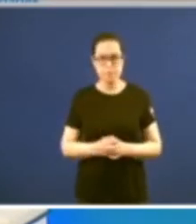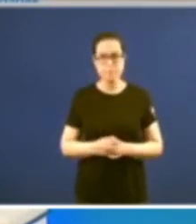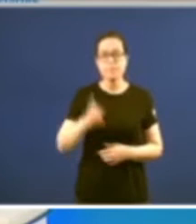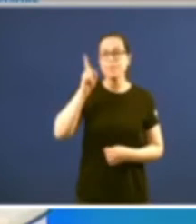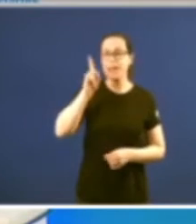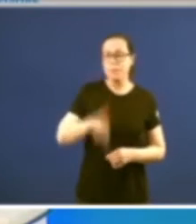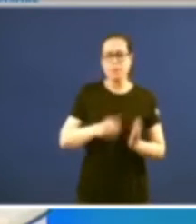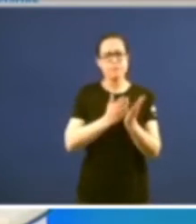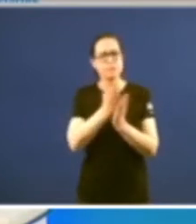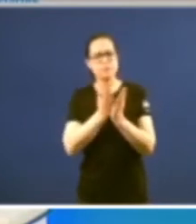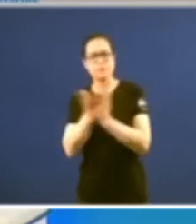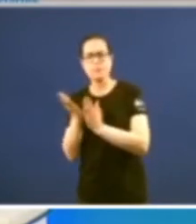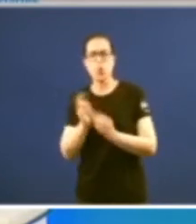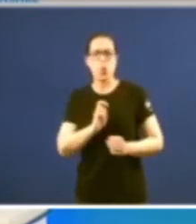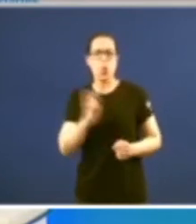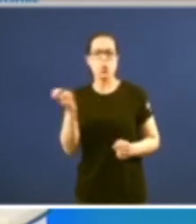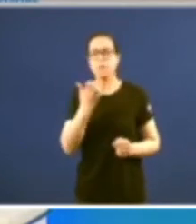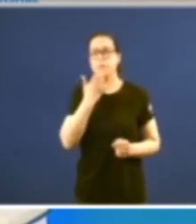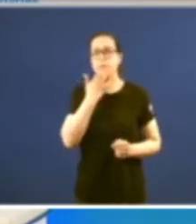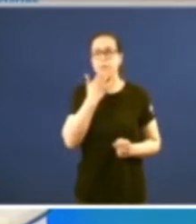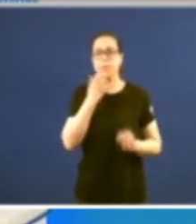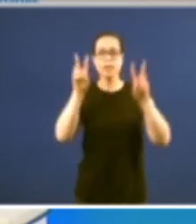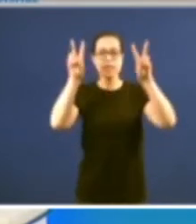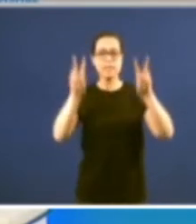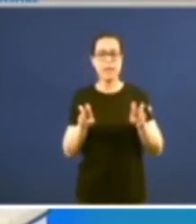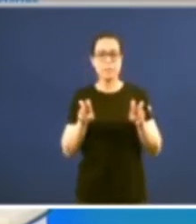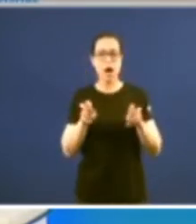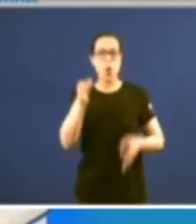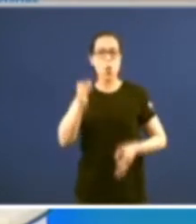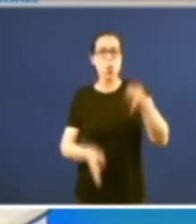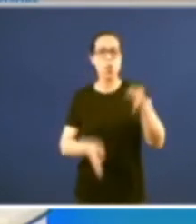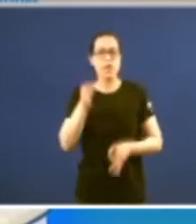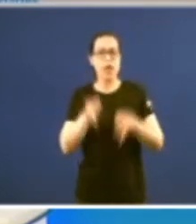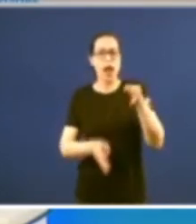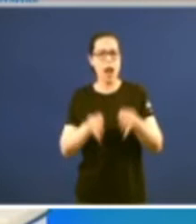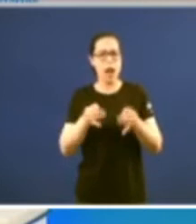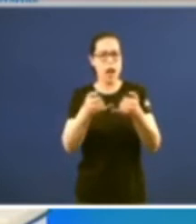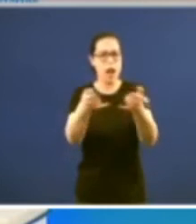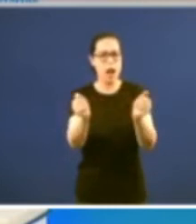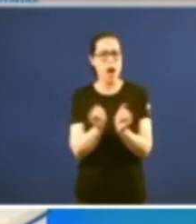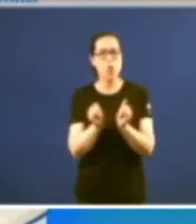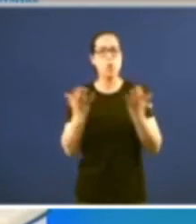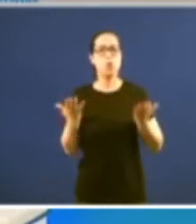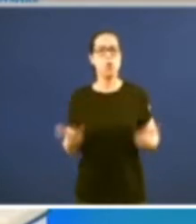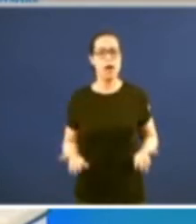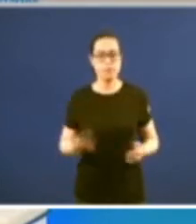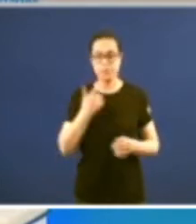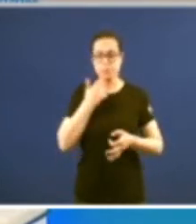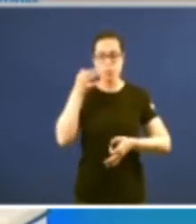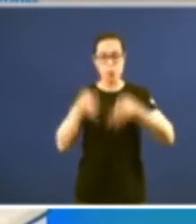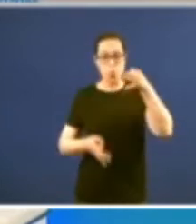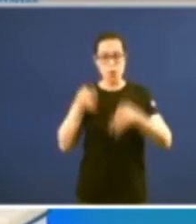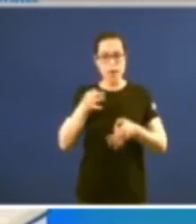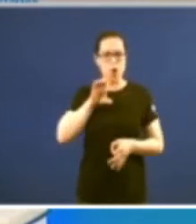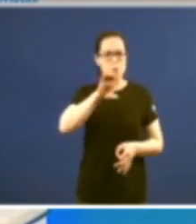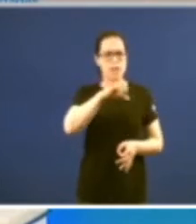en otros aspectos pensemos por ejemplo en el tema de la demarcación judicial la demarcación judicial exige un aporte por parte de la